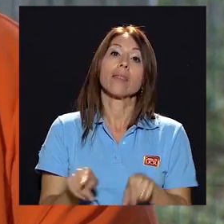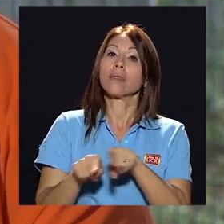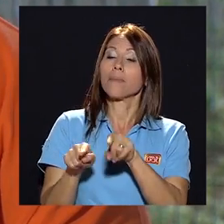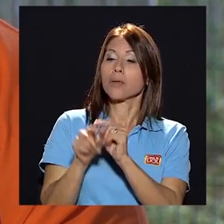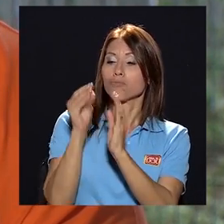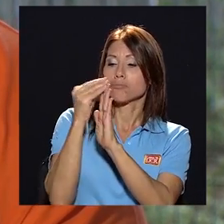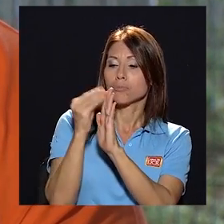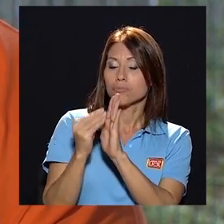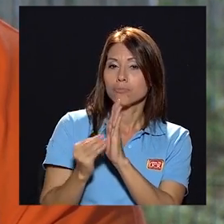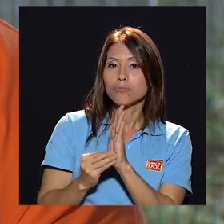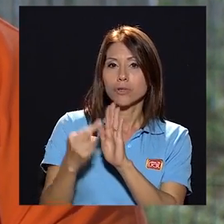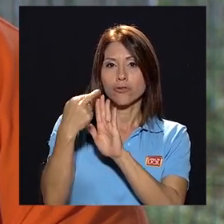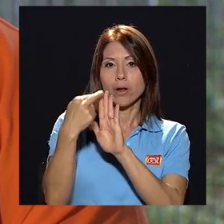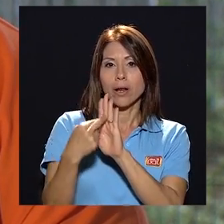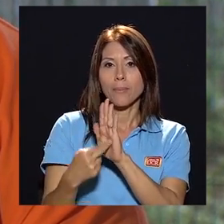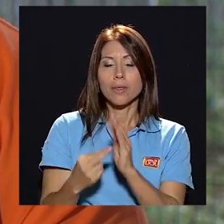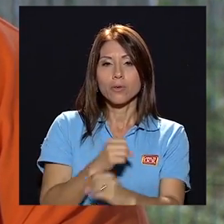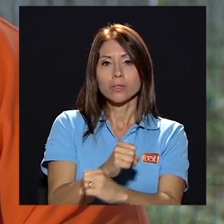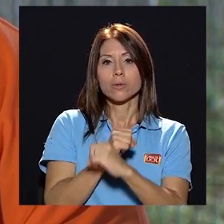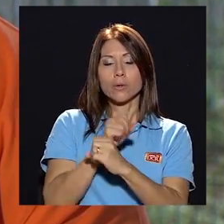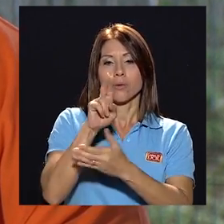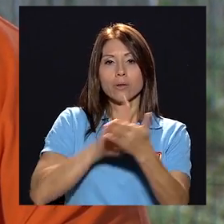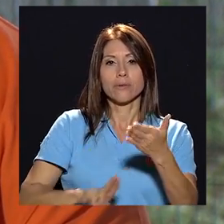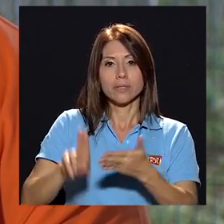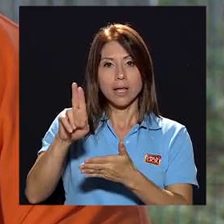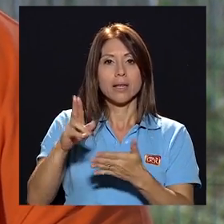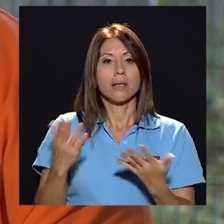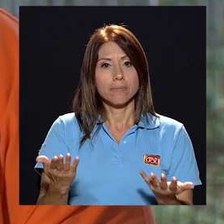creación del reglamento de seguridad universitaria